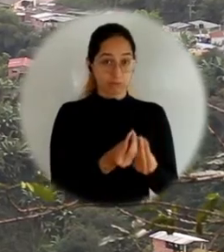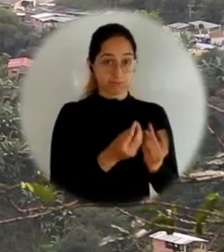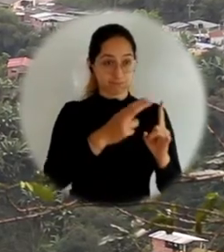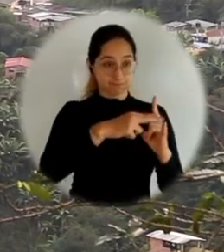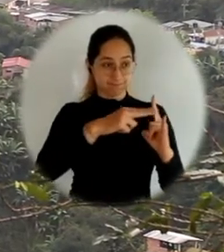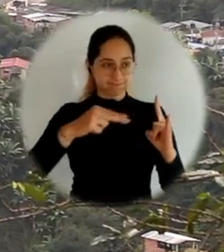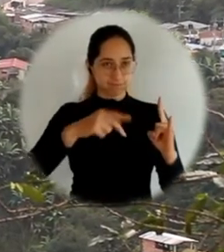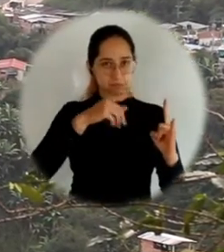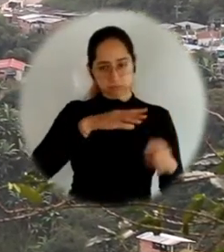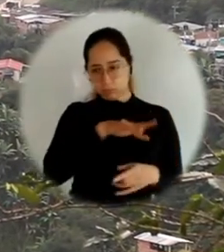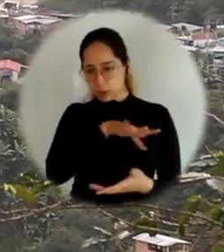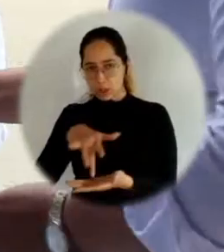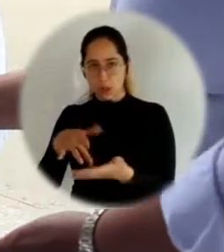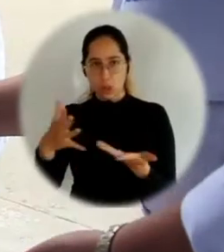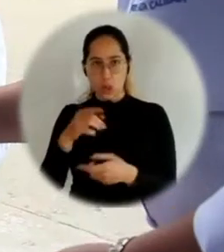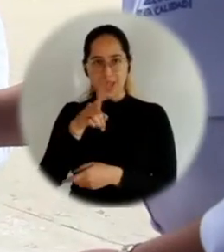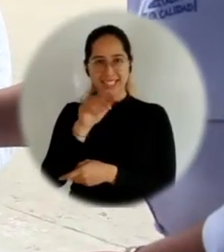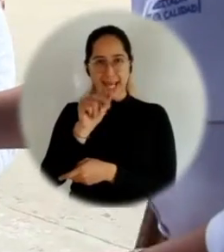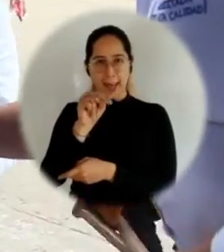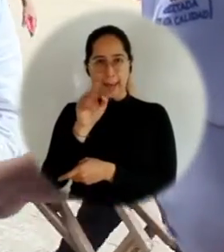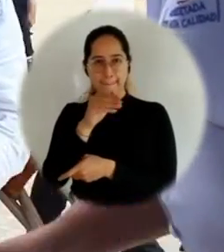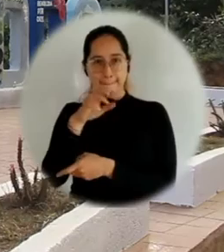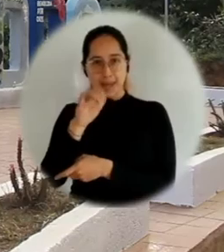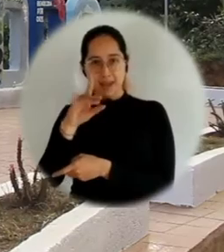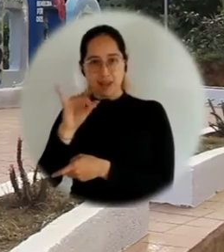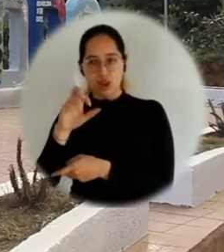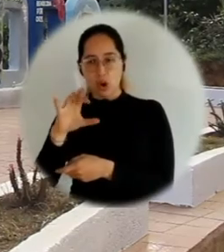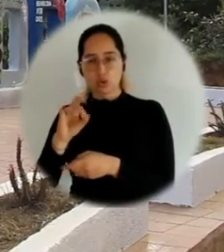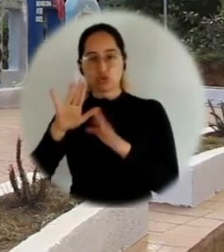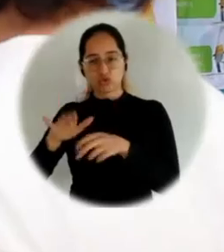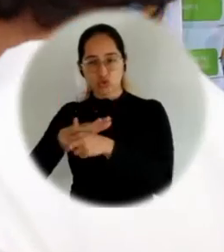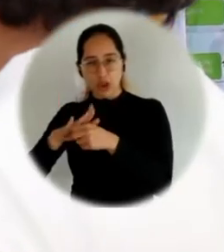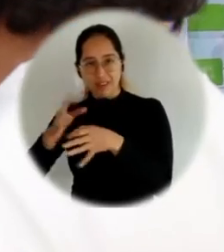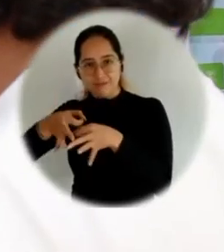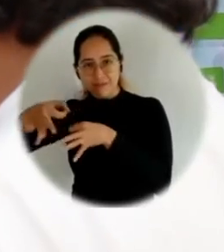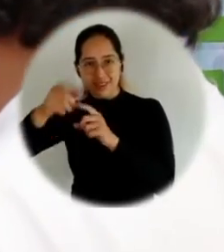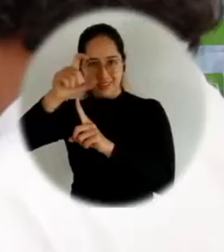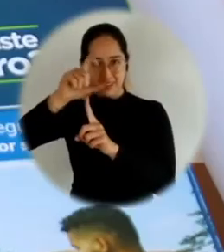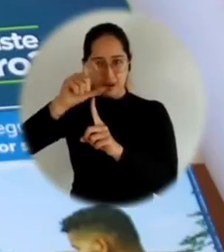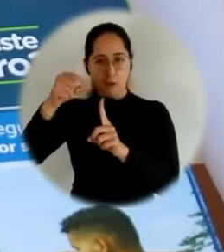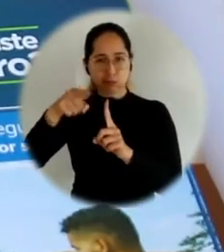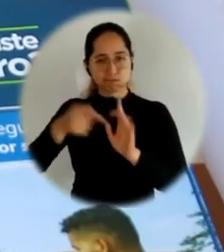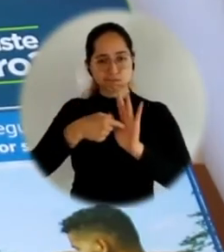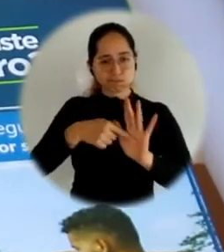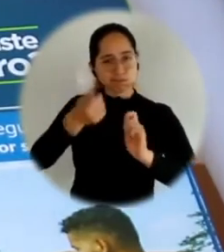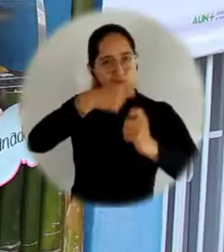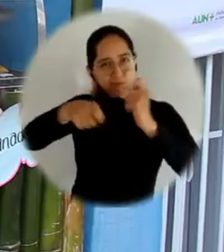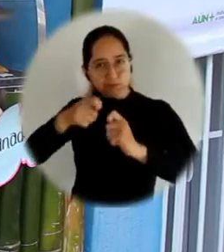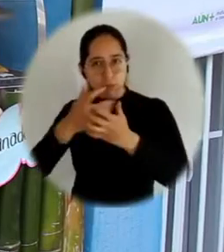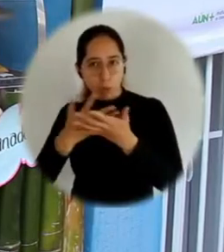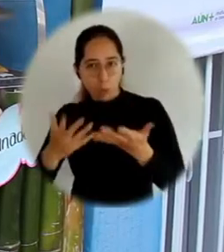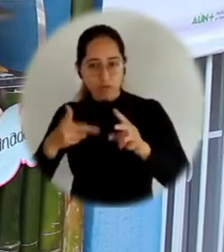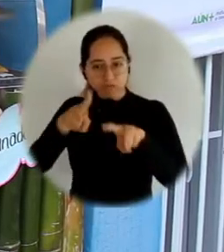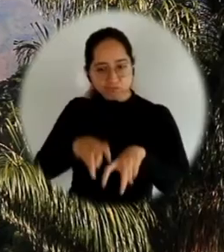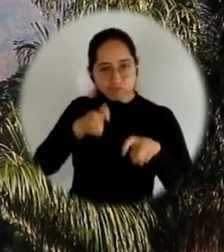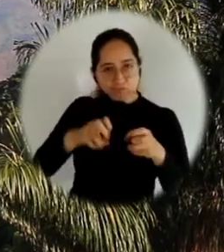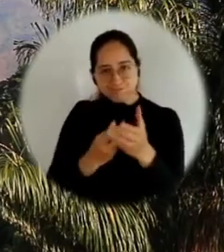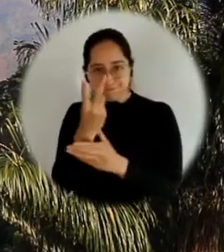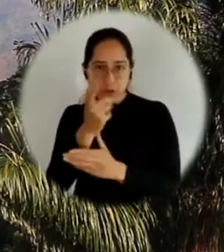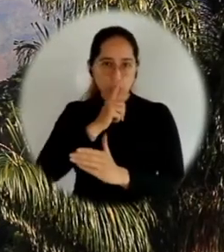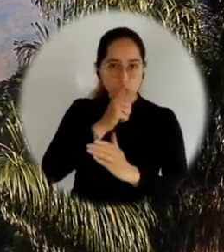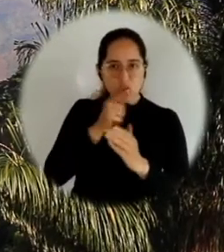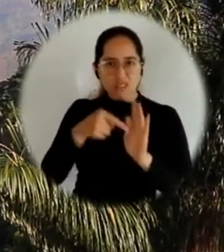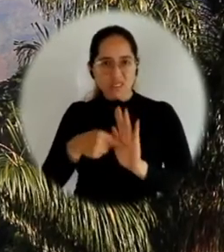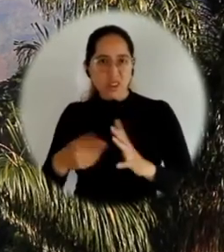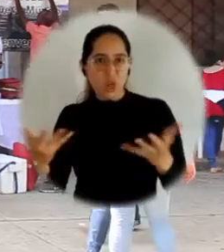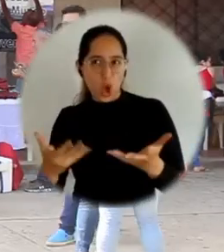Un equipo de la Universidad del Magdalena llegó hasta el corregimiento de San Pedro del municipio de Ciénaga, enclavado en las estribaciones de la Sierra